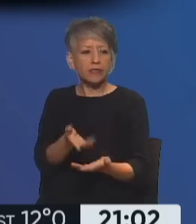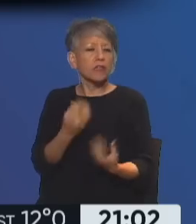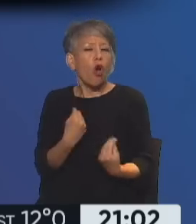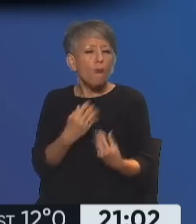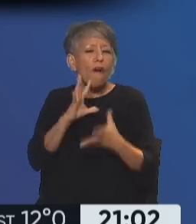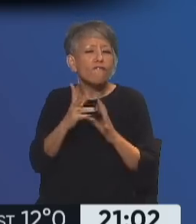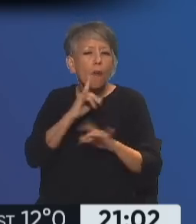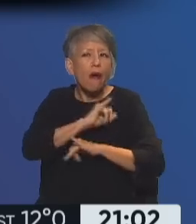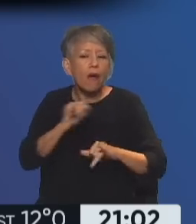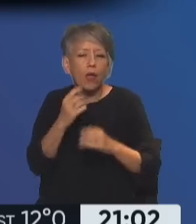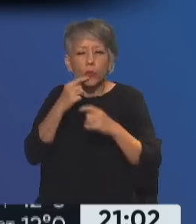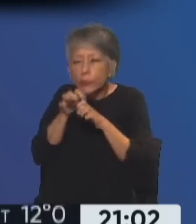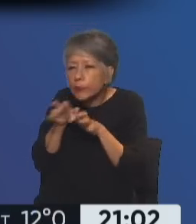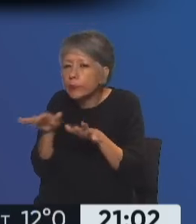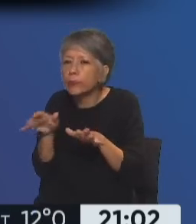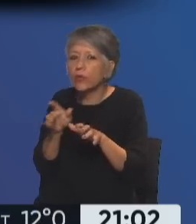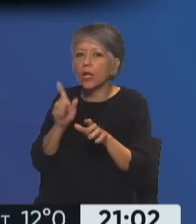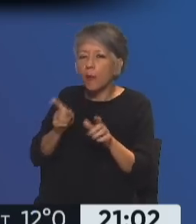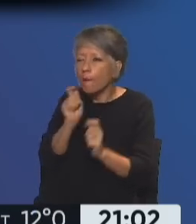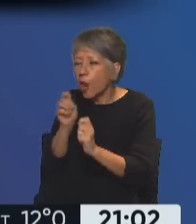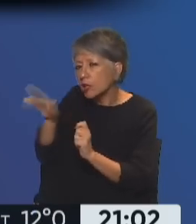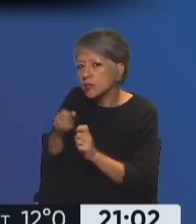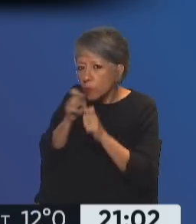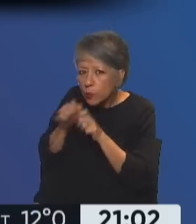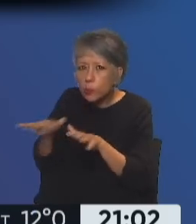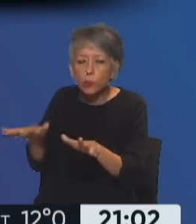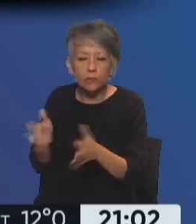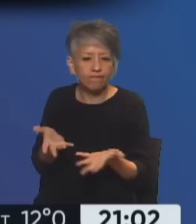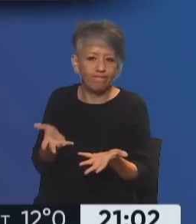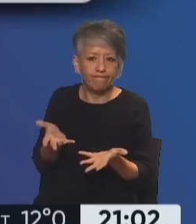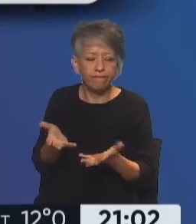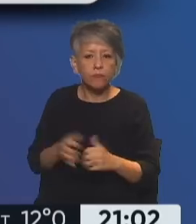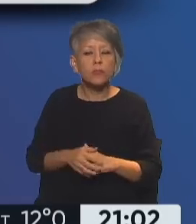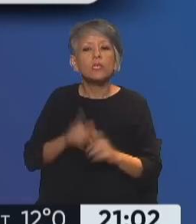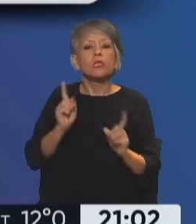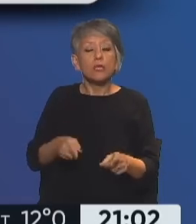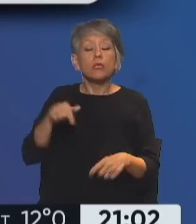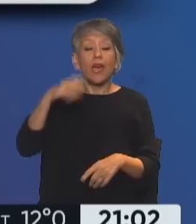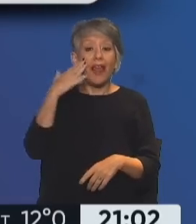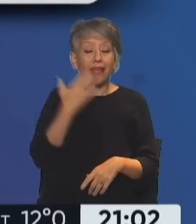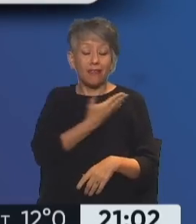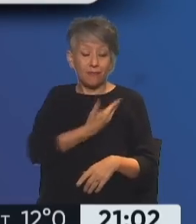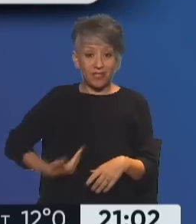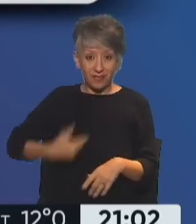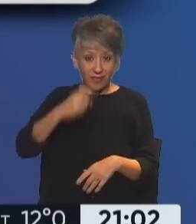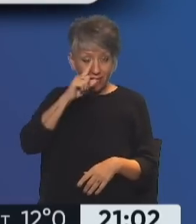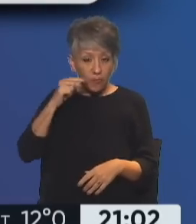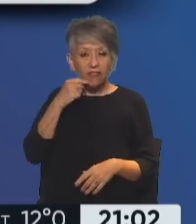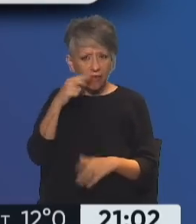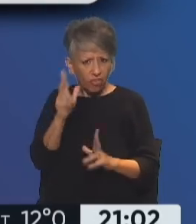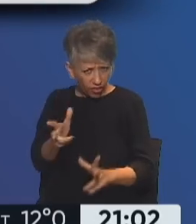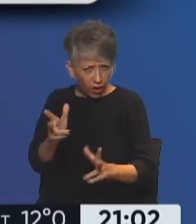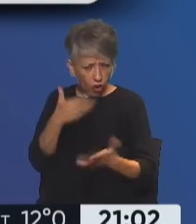y utilizando periodistas. Esta misma tarde el presidente Alberto Fernández justamente se refirió al tema, ambos habían